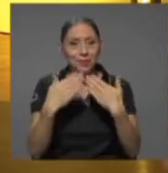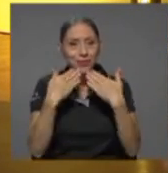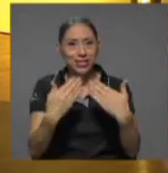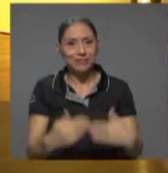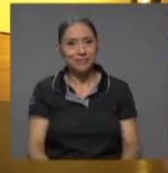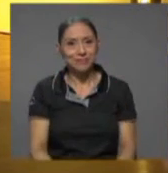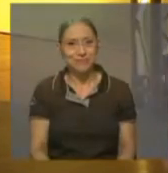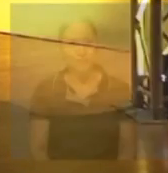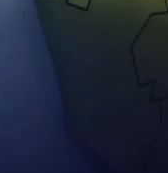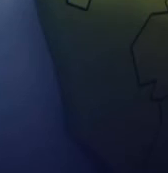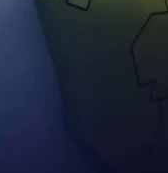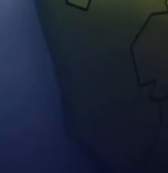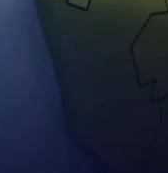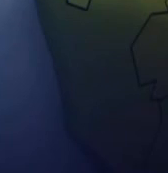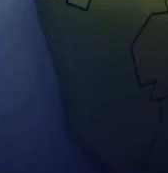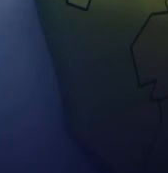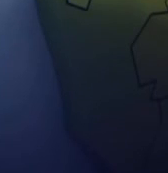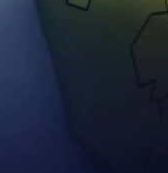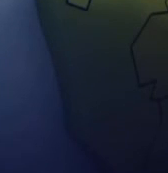gracias.